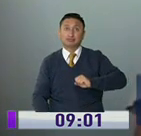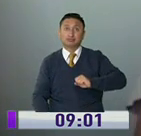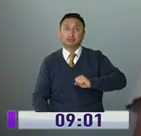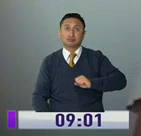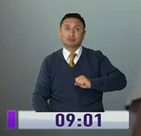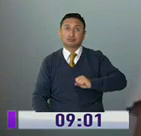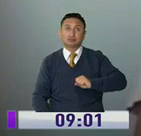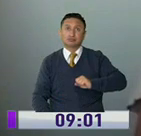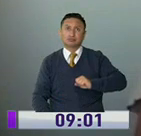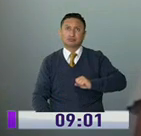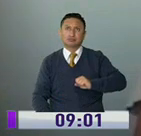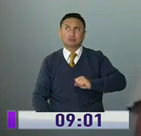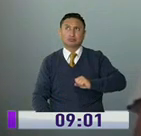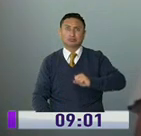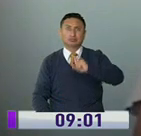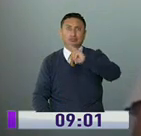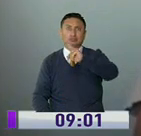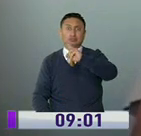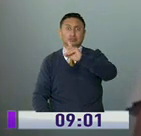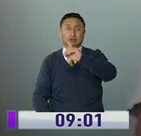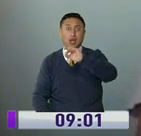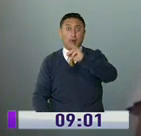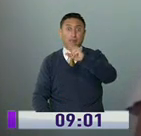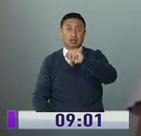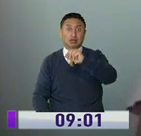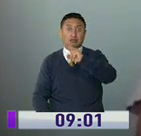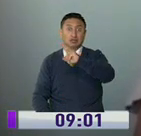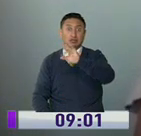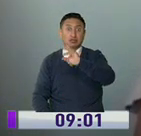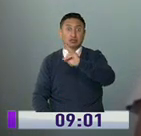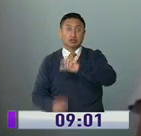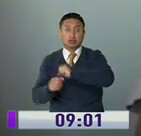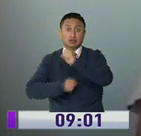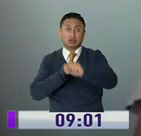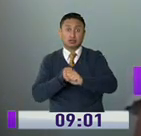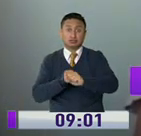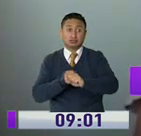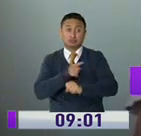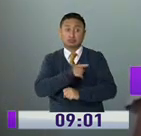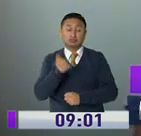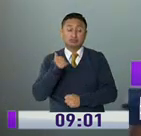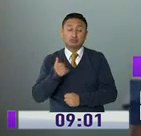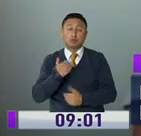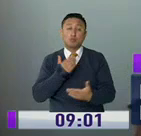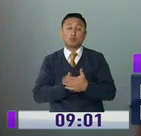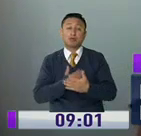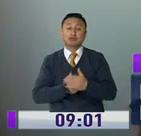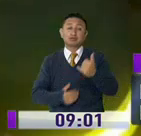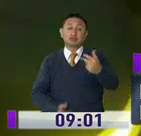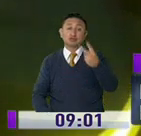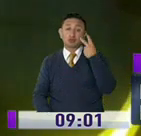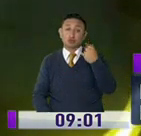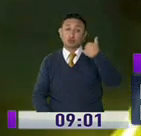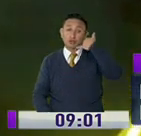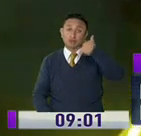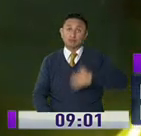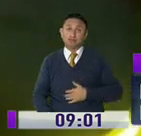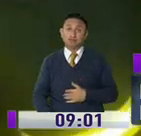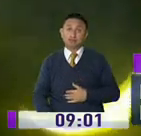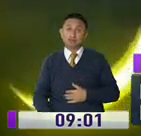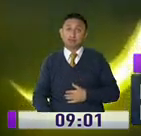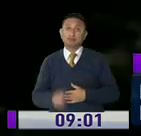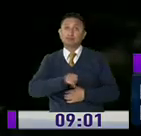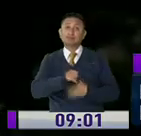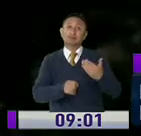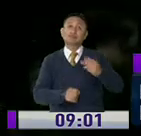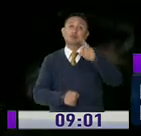no registra antecedentes, para lo cual tenemos como indicios dos teléfonos o terminales móviles. El incendio se registró la